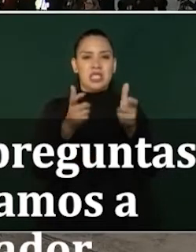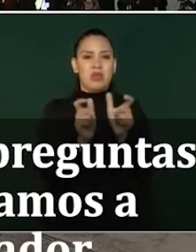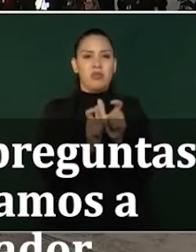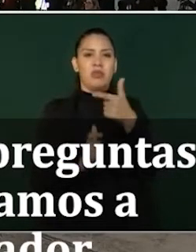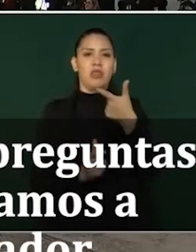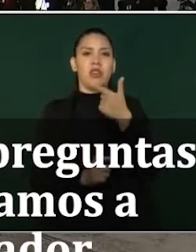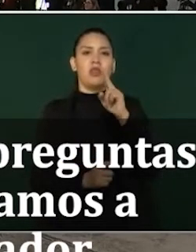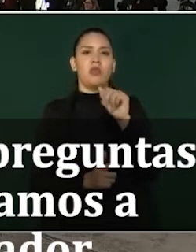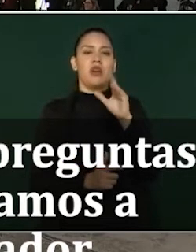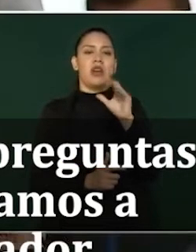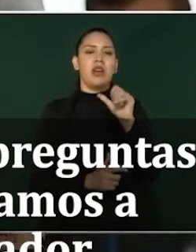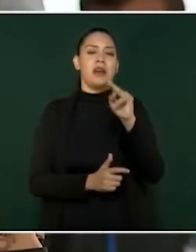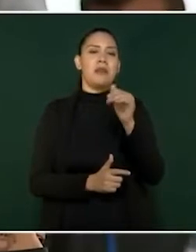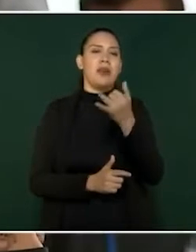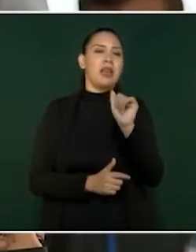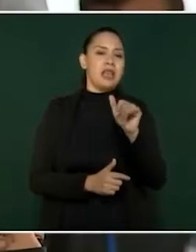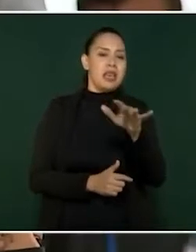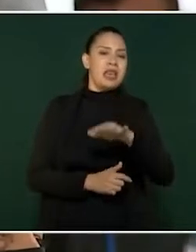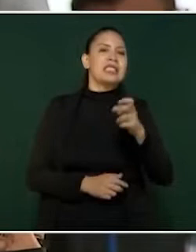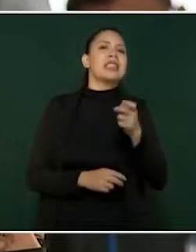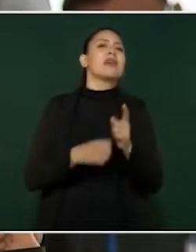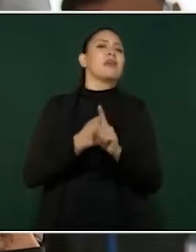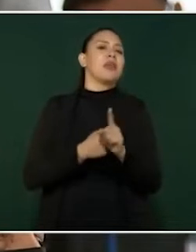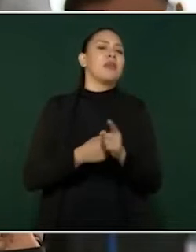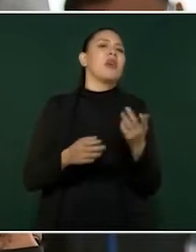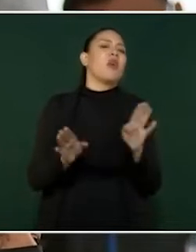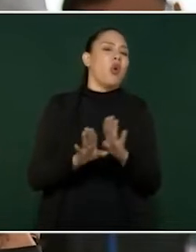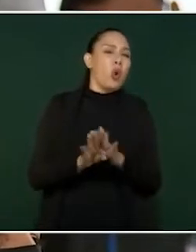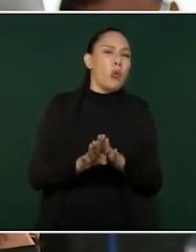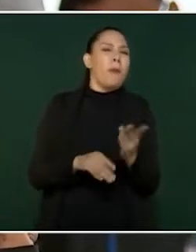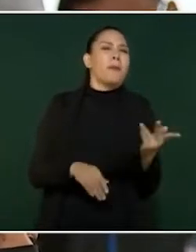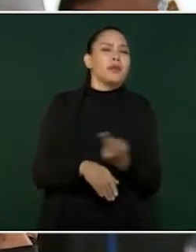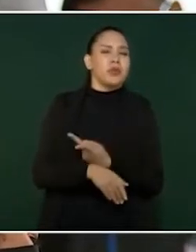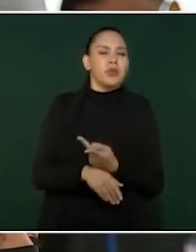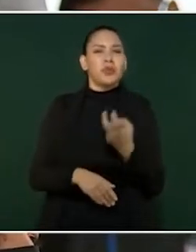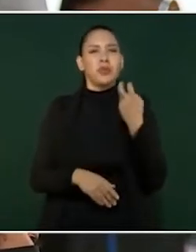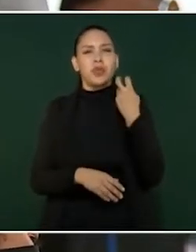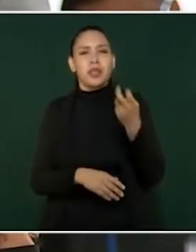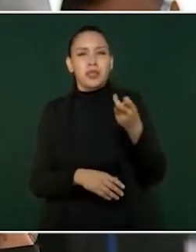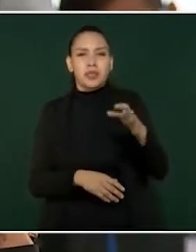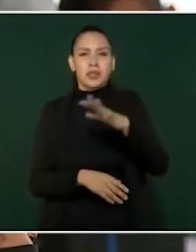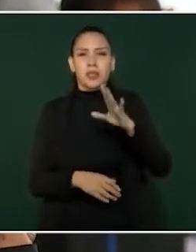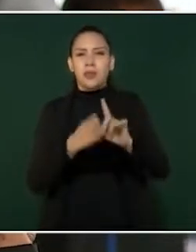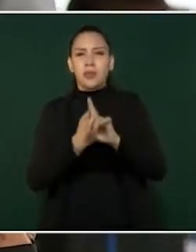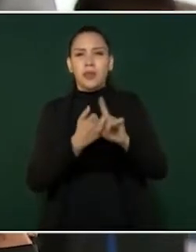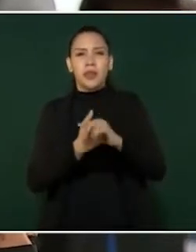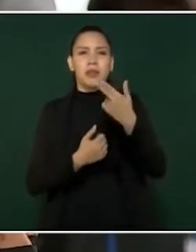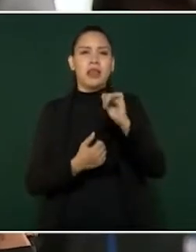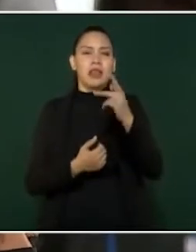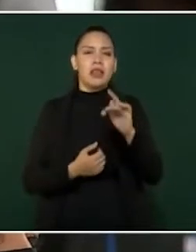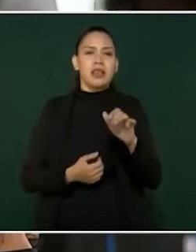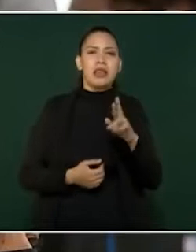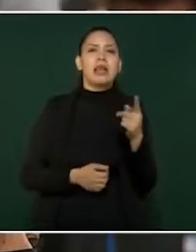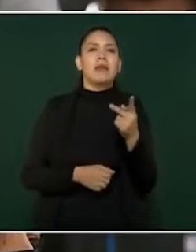Aprovechando que está aquí el general, no sé si nos pudiera comentar cómo fue que pasó, también qué se ha hecho con esta información,